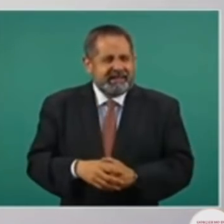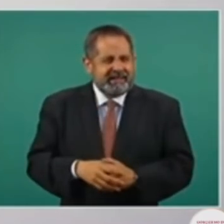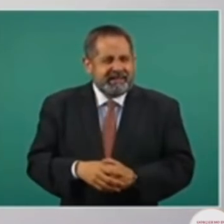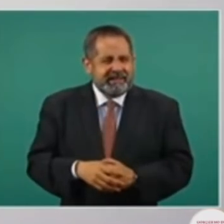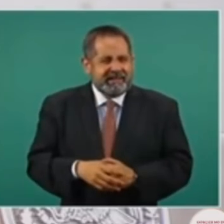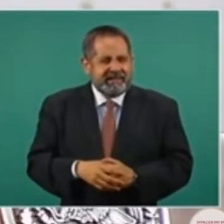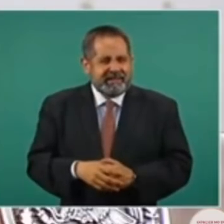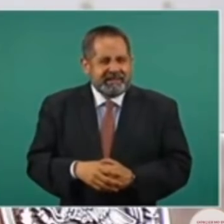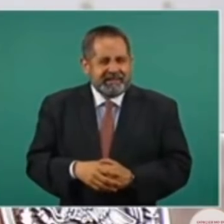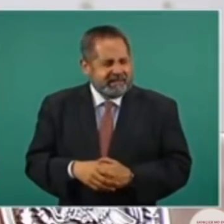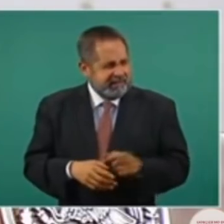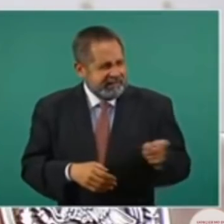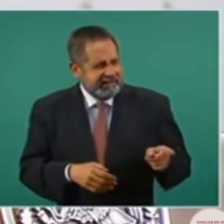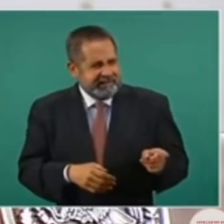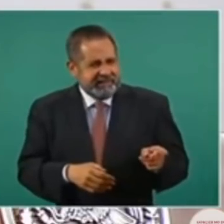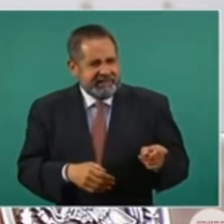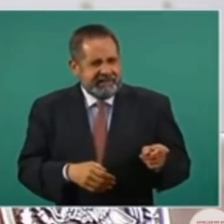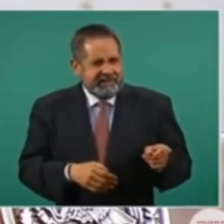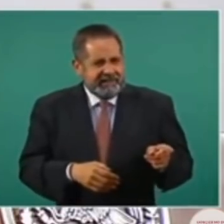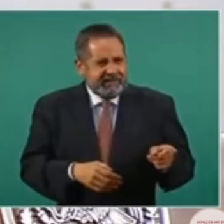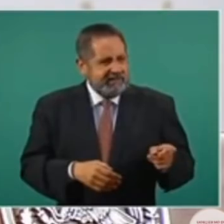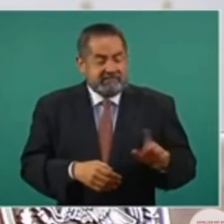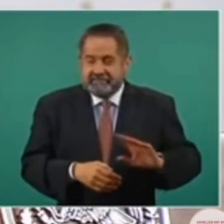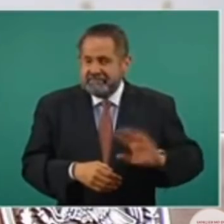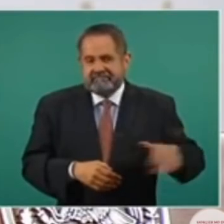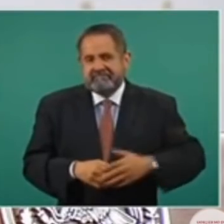Pero no han podido